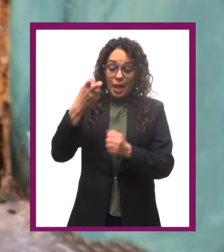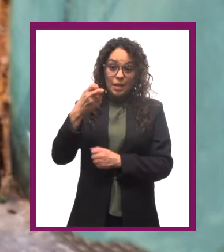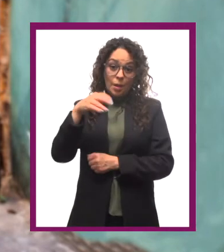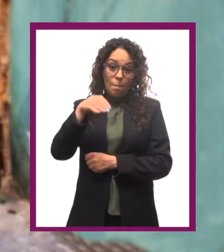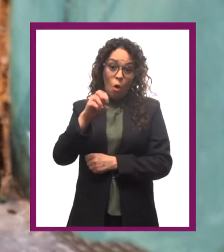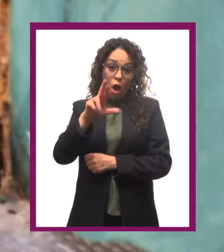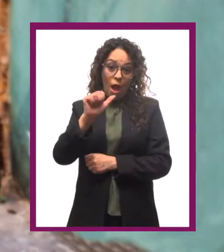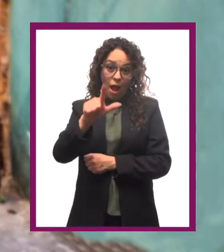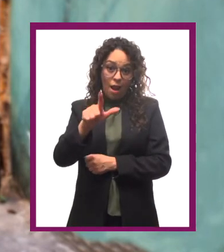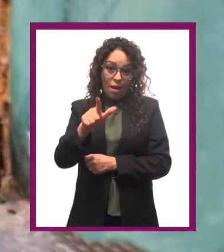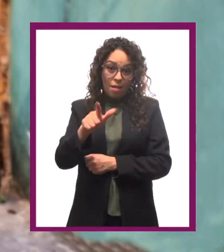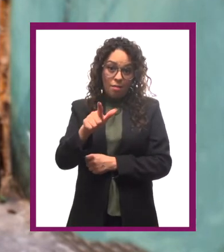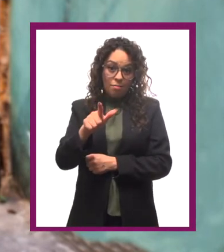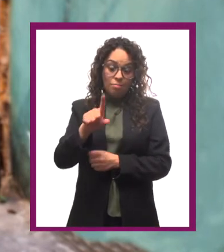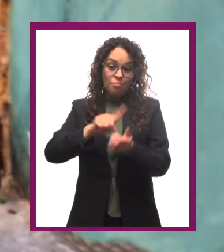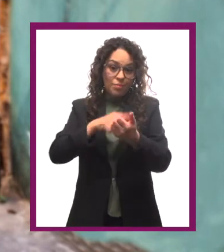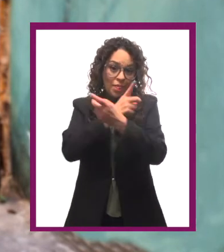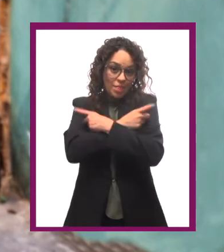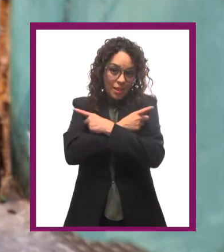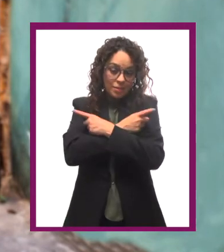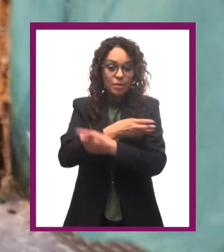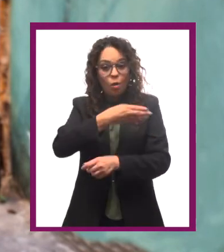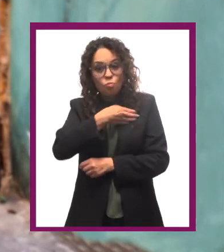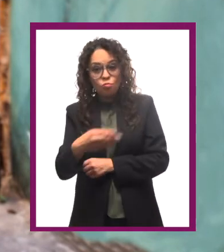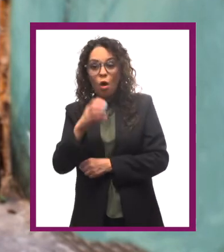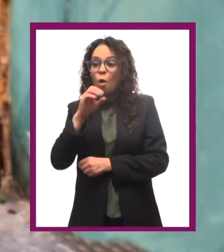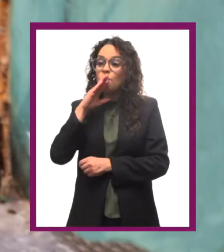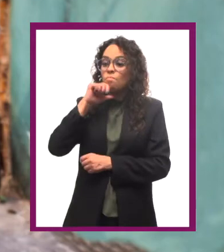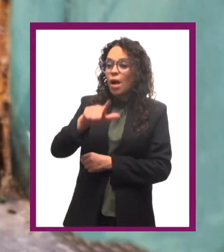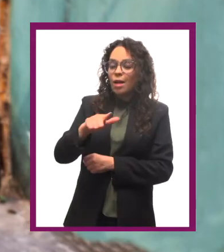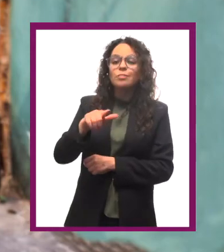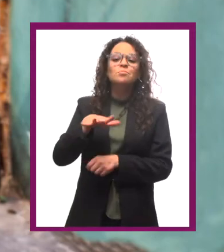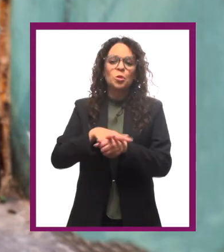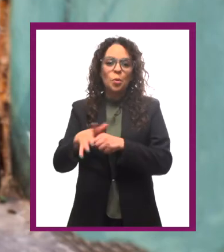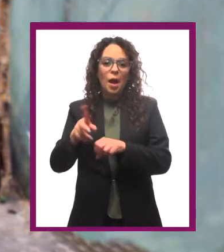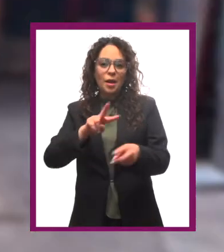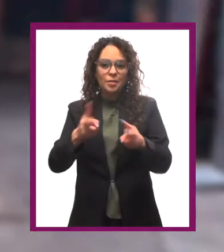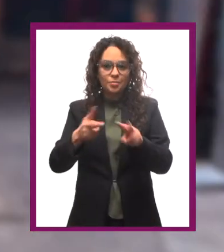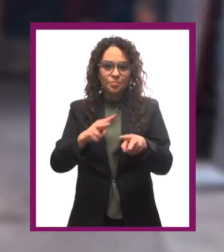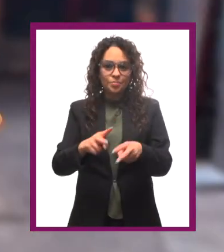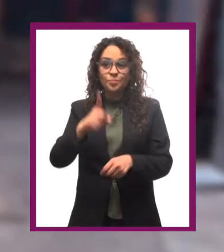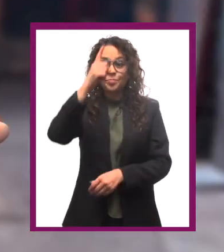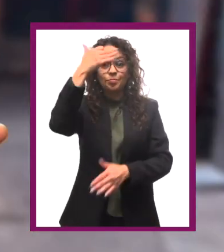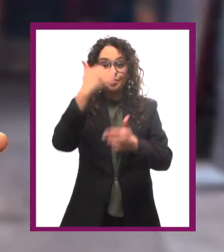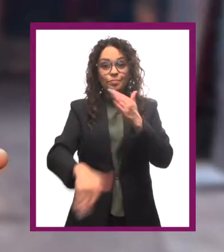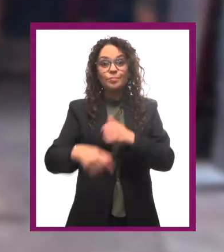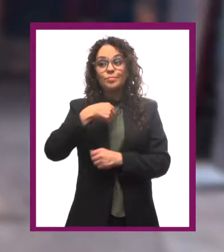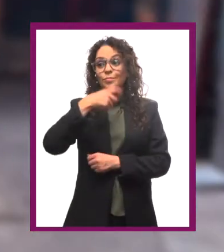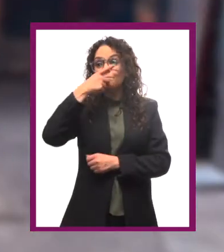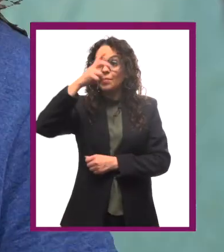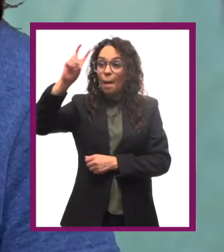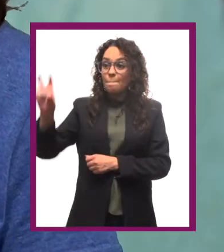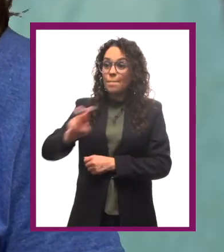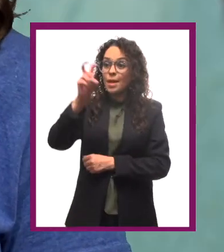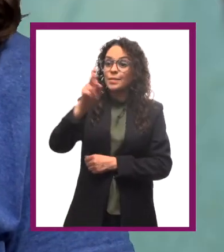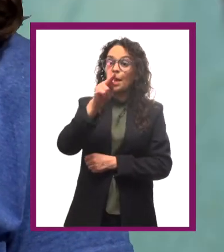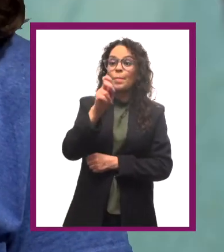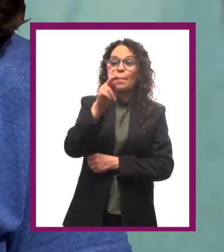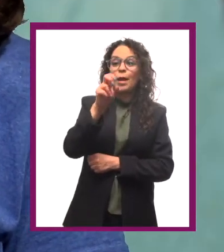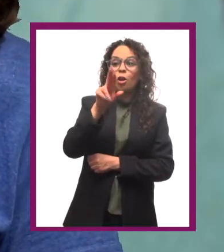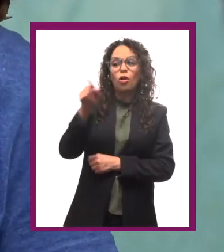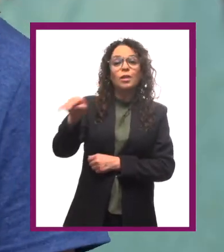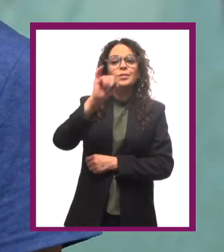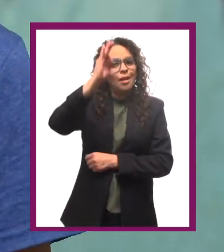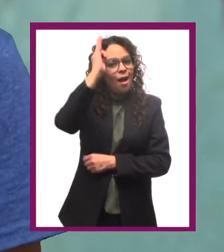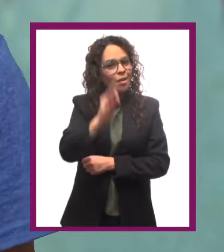de tipo moral es decir lo que se considera como bueno o malo solo me faltó decirte que iba a haber pizza de pepperoni y ahí si jamás